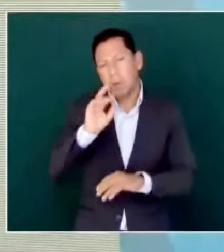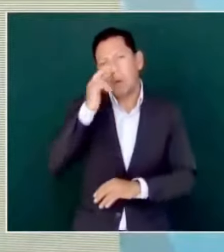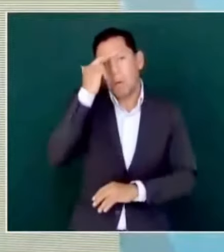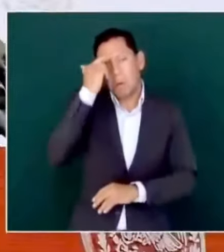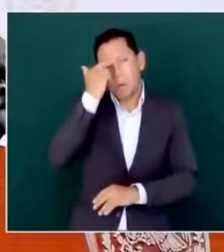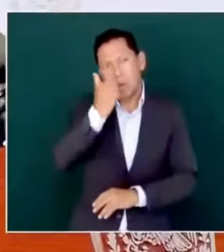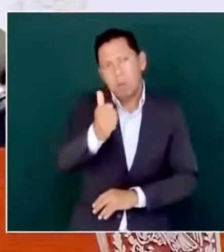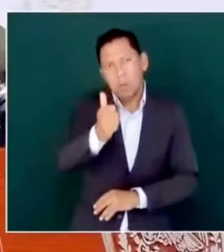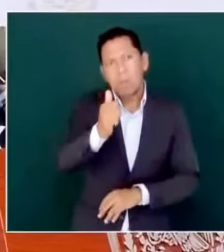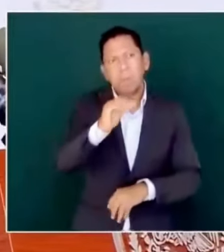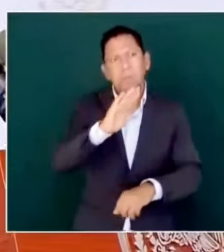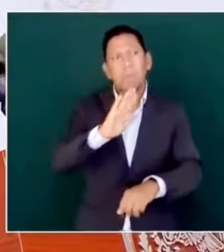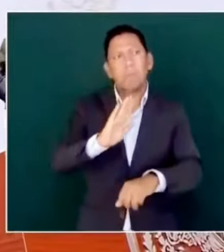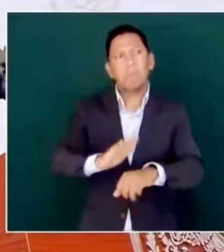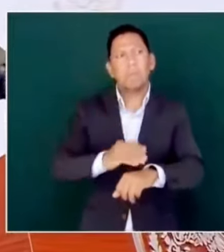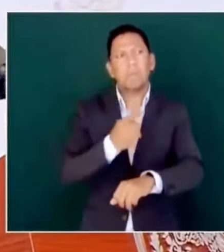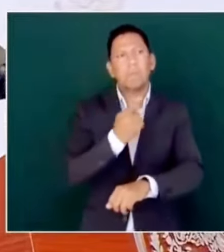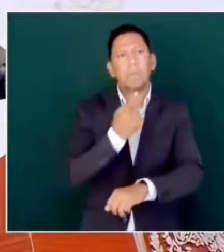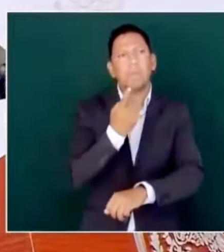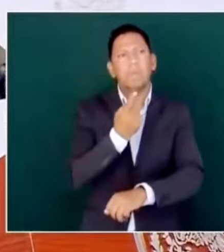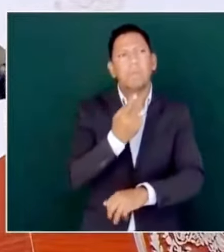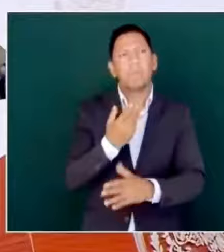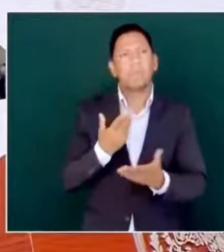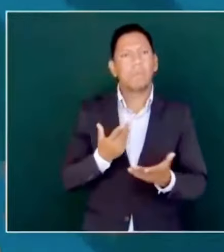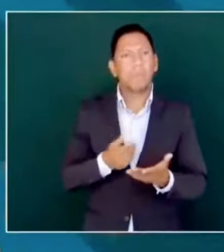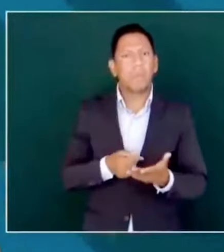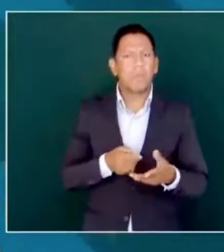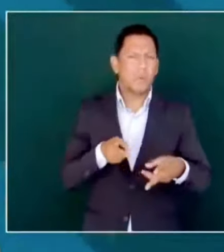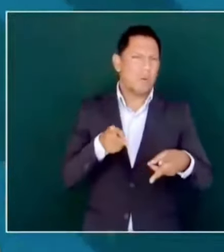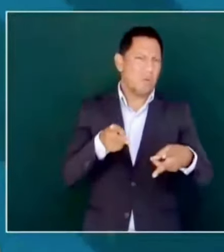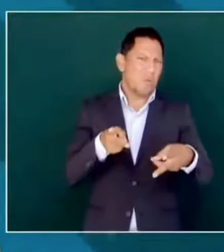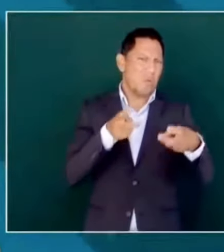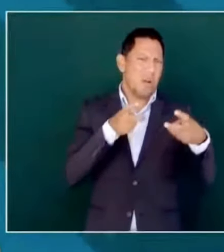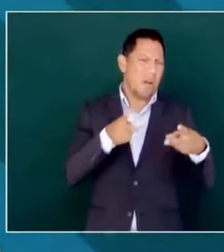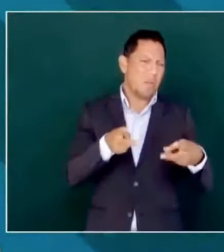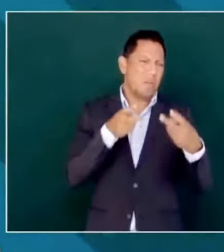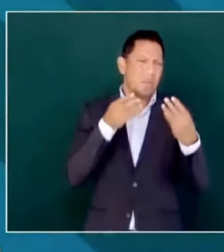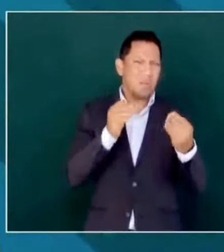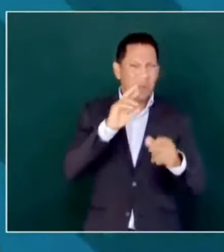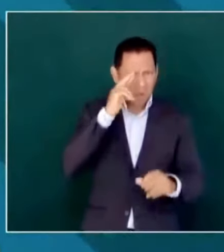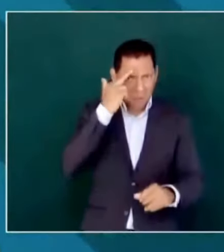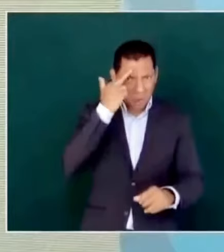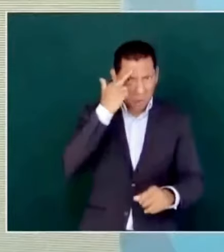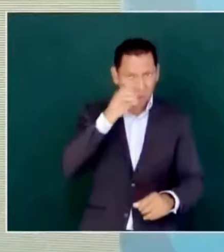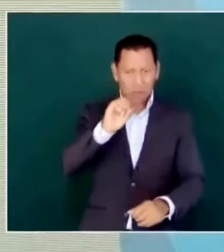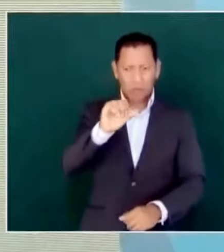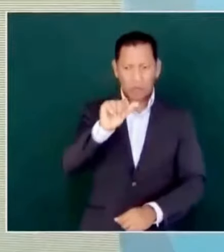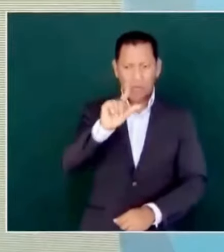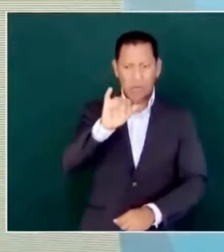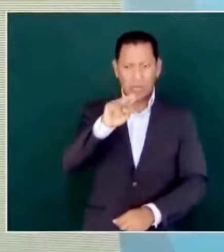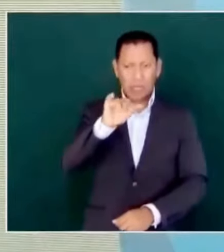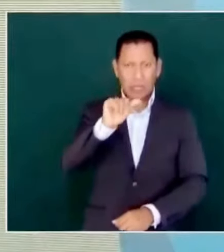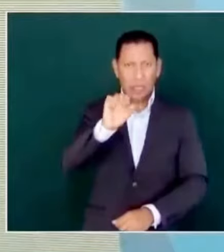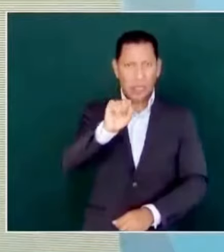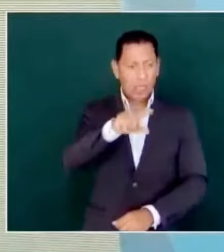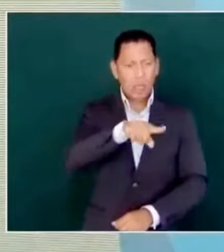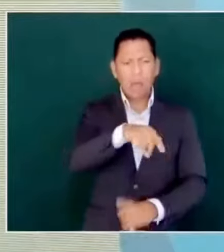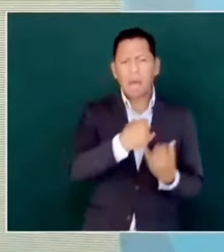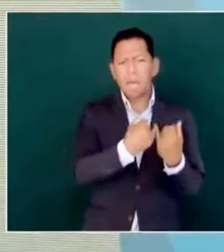porque si no robaron más que cuando Salinas, sí fueron